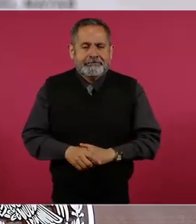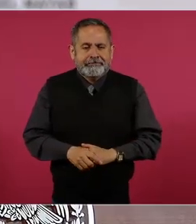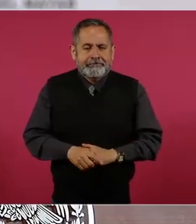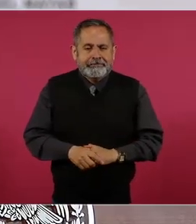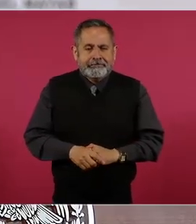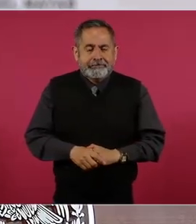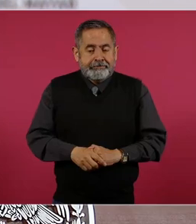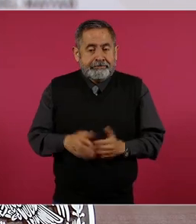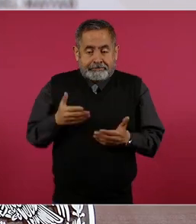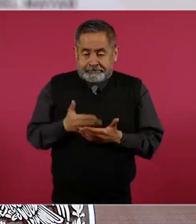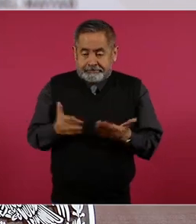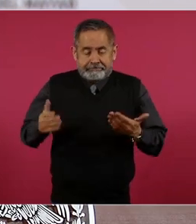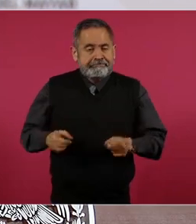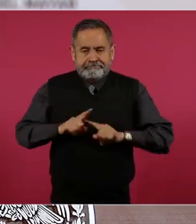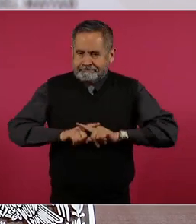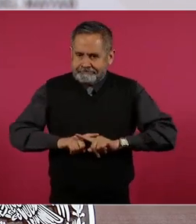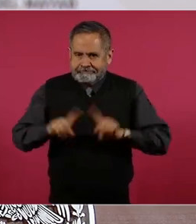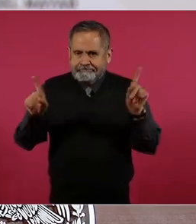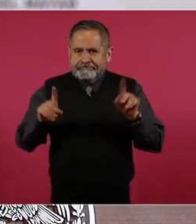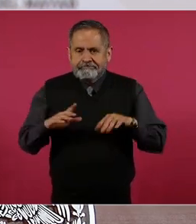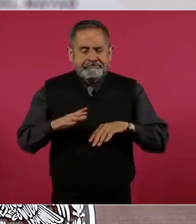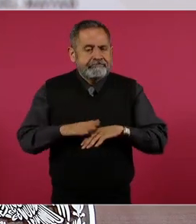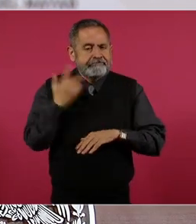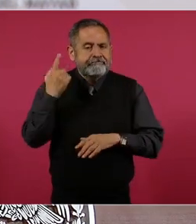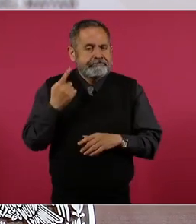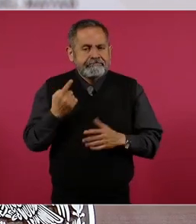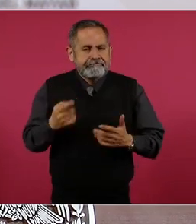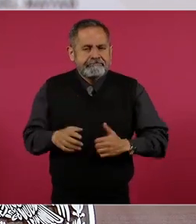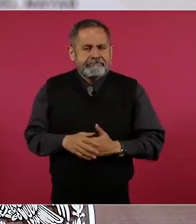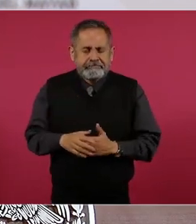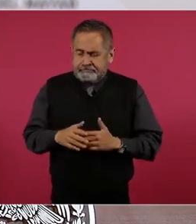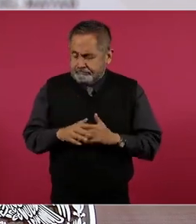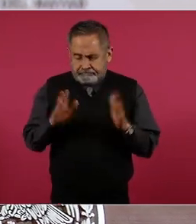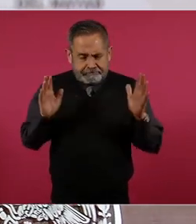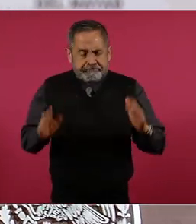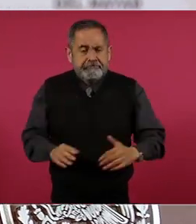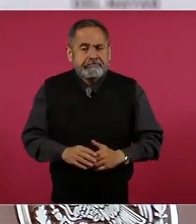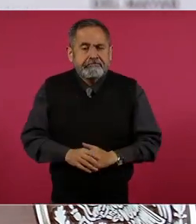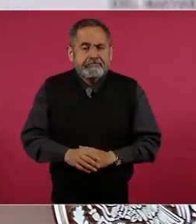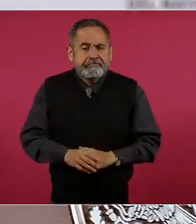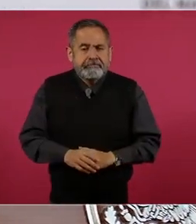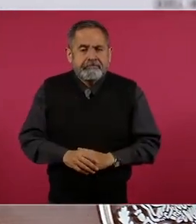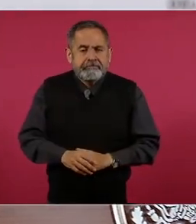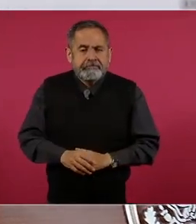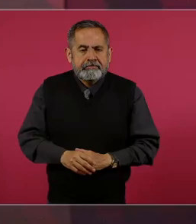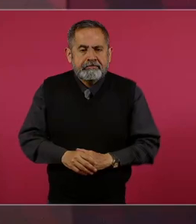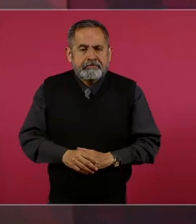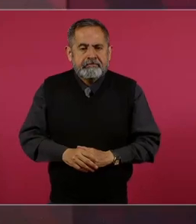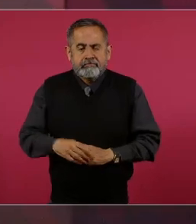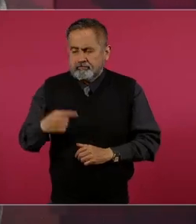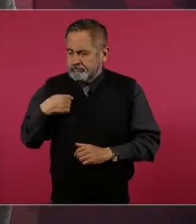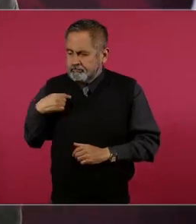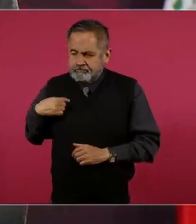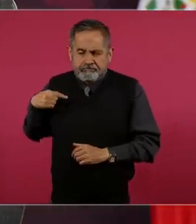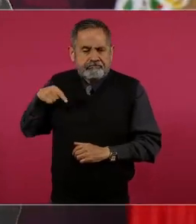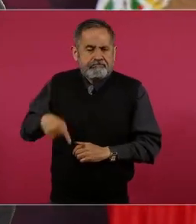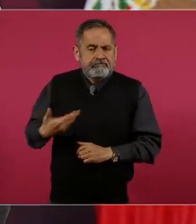lo que está pasando ahora? Bueno, porque llegamos